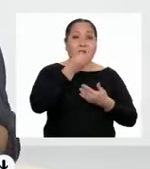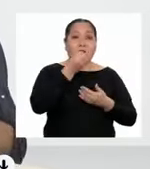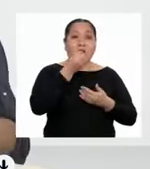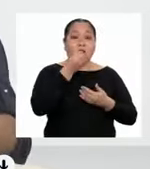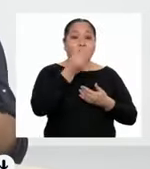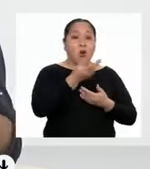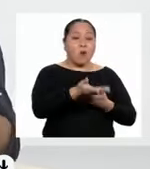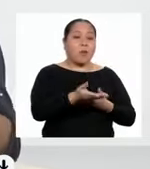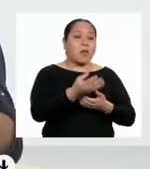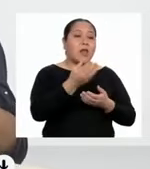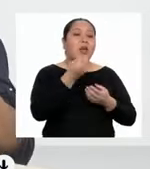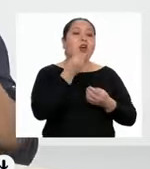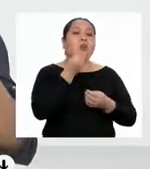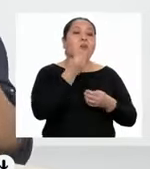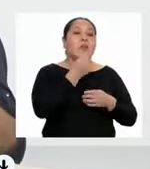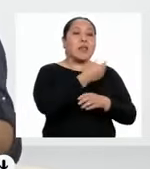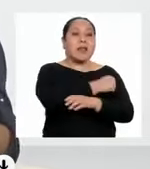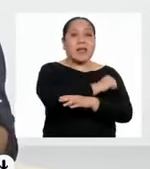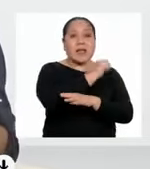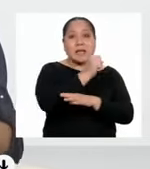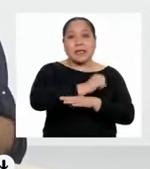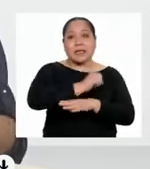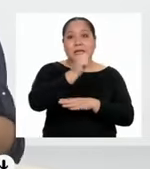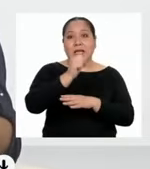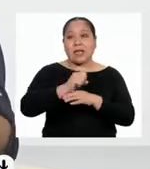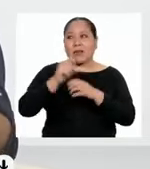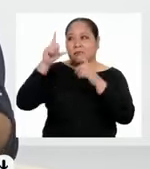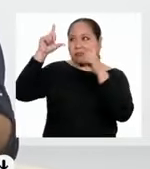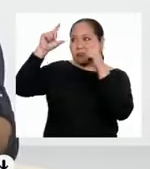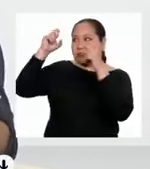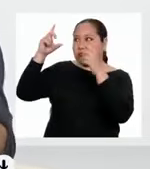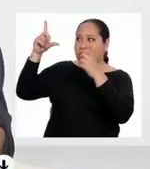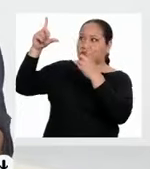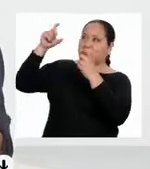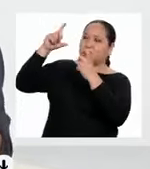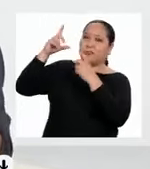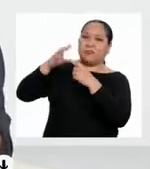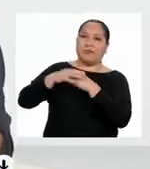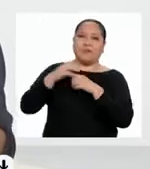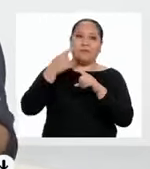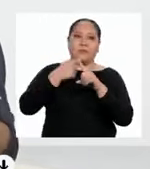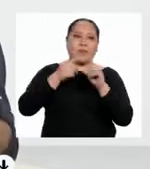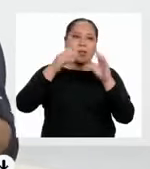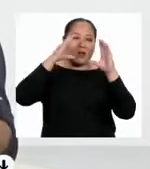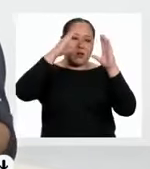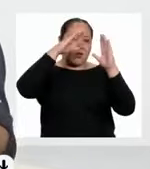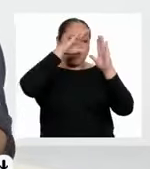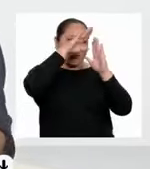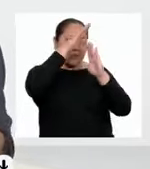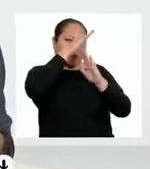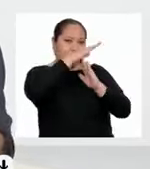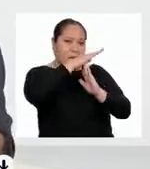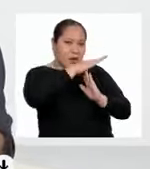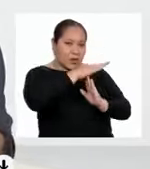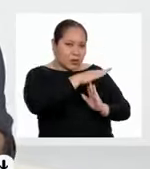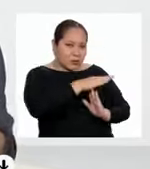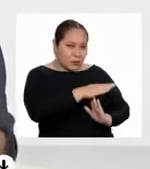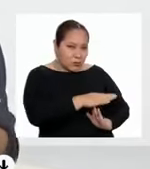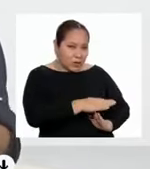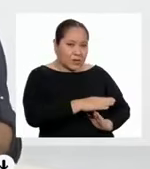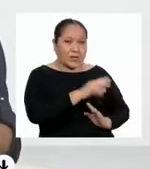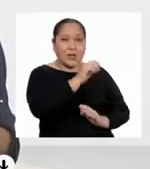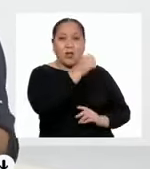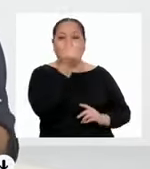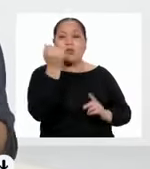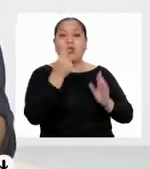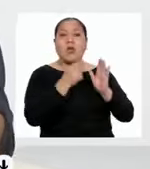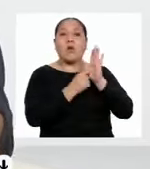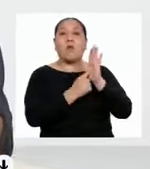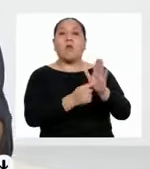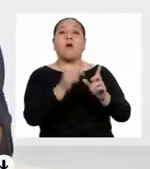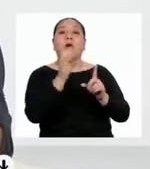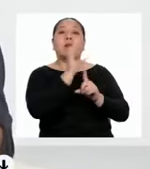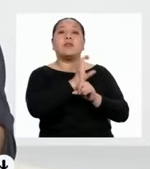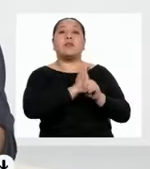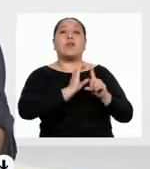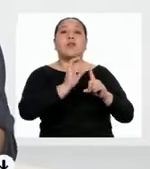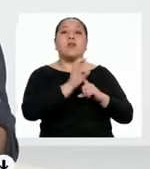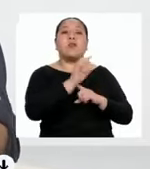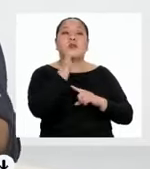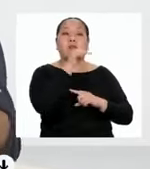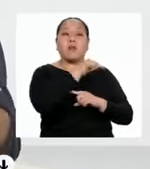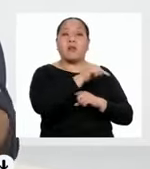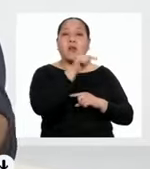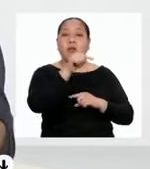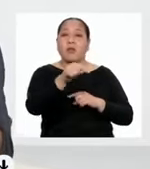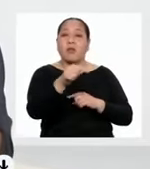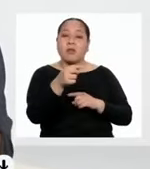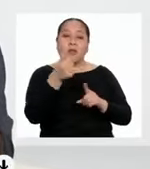de la sierra y se toman sus selfies. Pero me los precian otras expresiones culturales que vienen del mismo